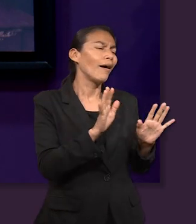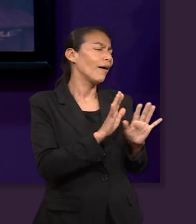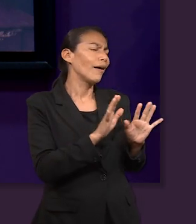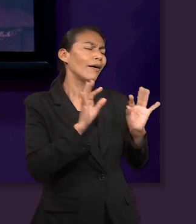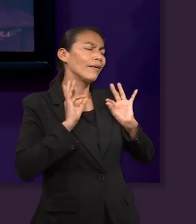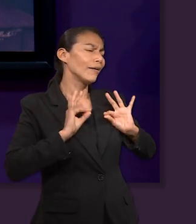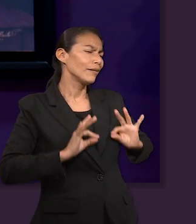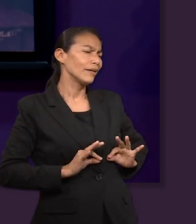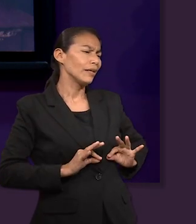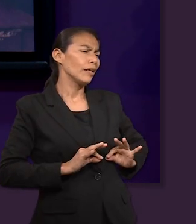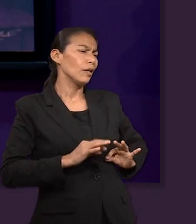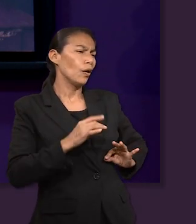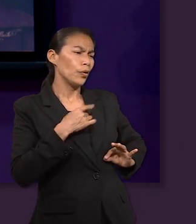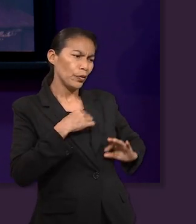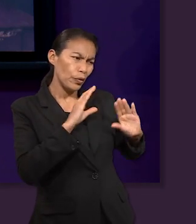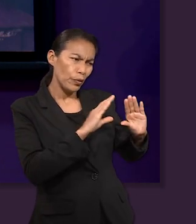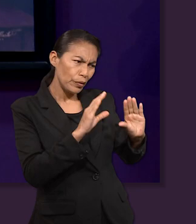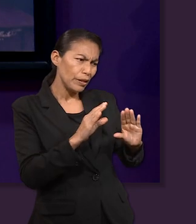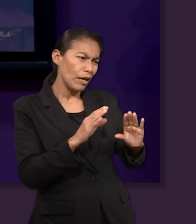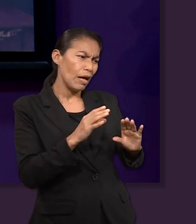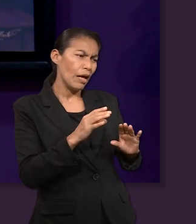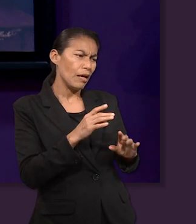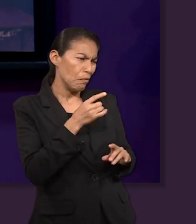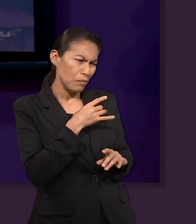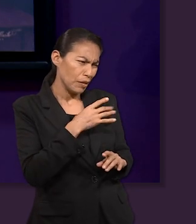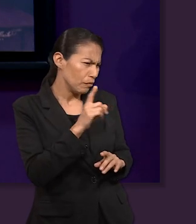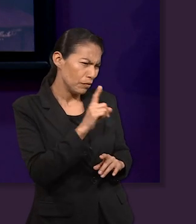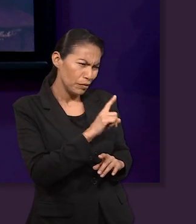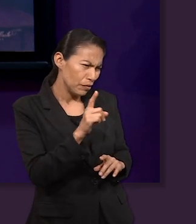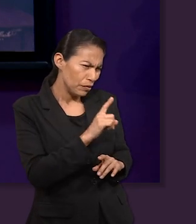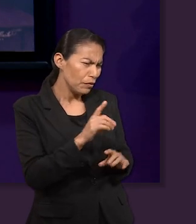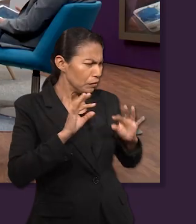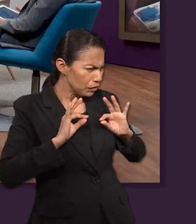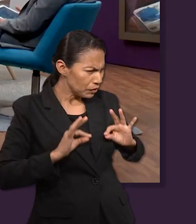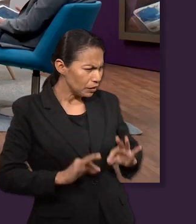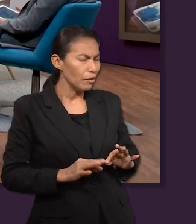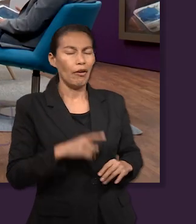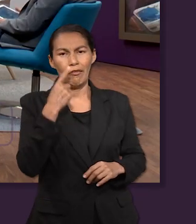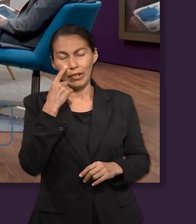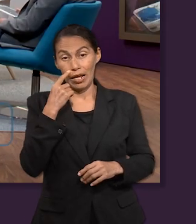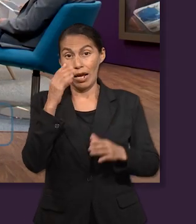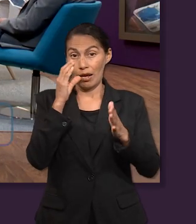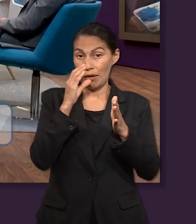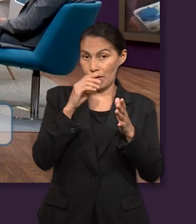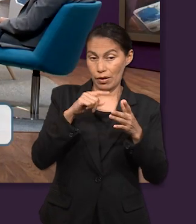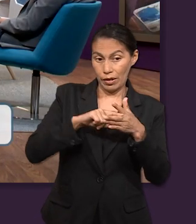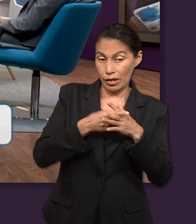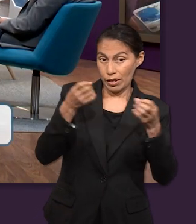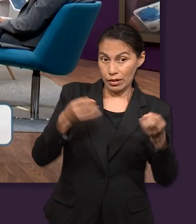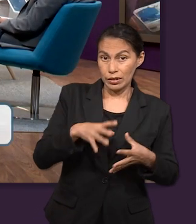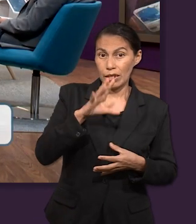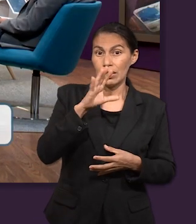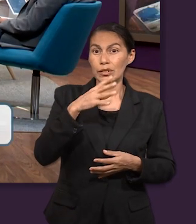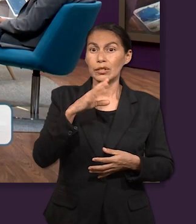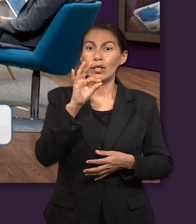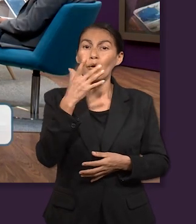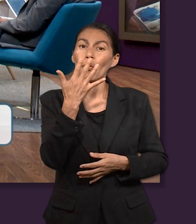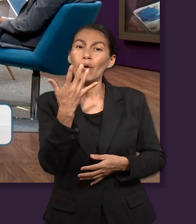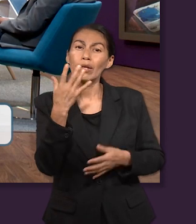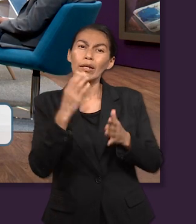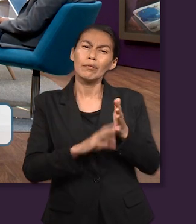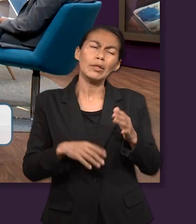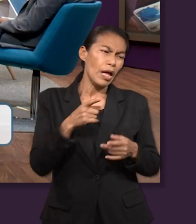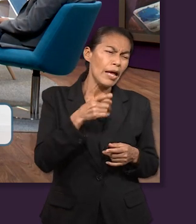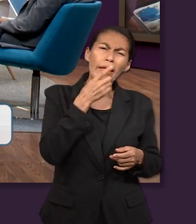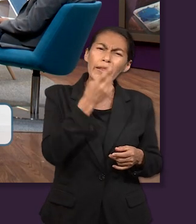los calma y les dice, tranquilos, yo me voy a encargar de ustedes. Pero me gusta mucho lo que dice en el capítulo 50, el versículo 20 dice, Vosotros